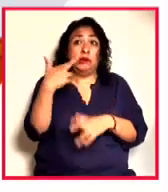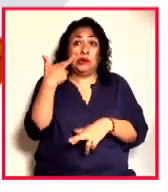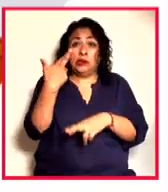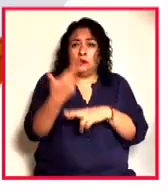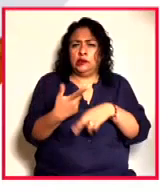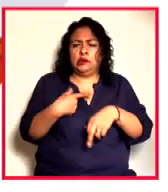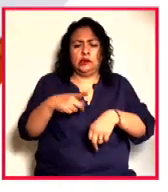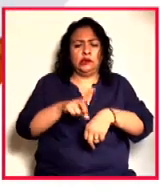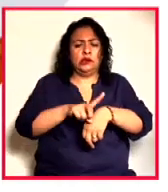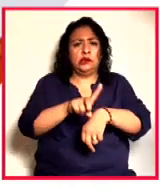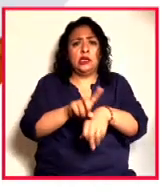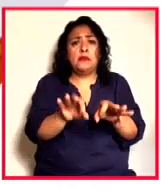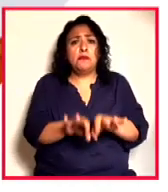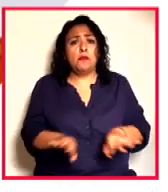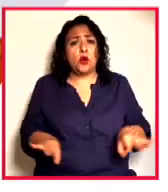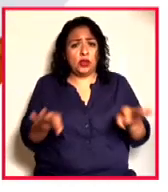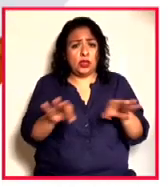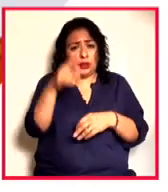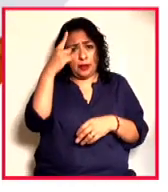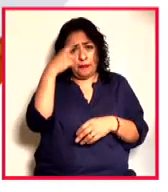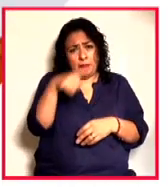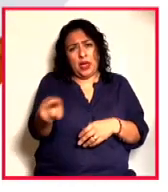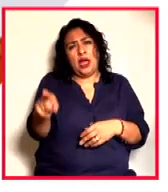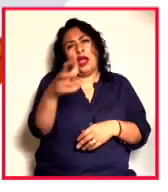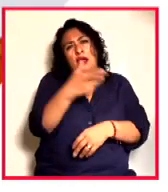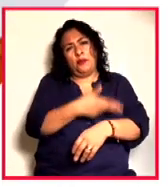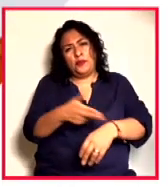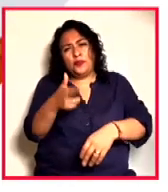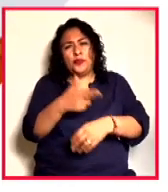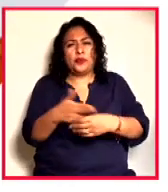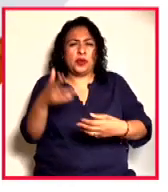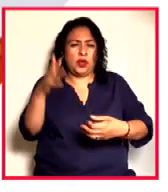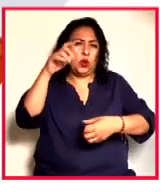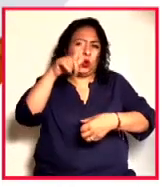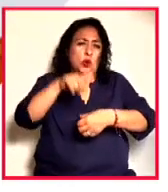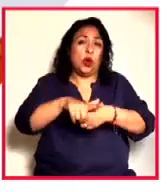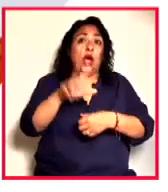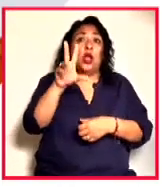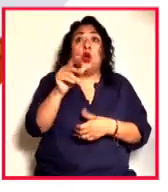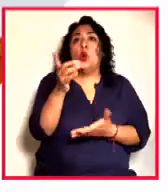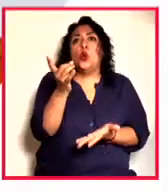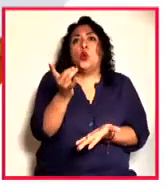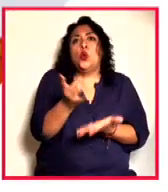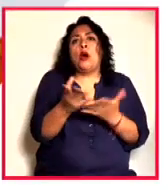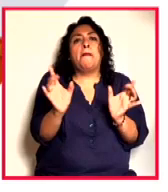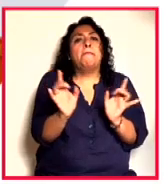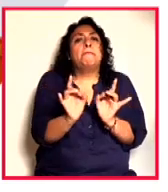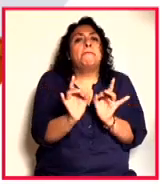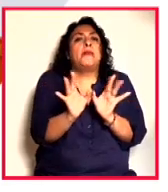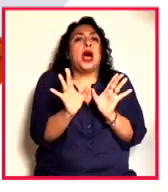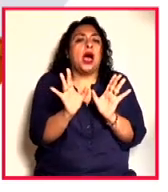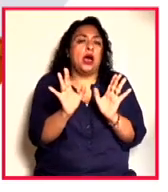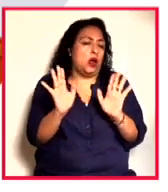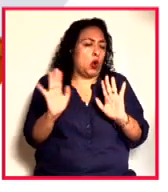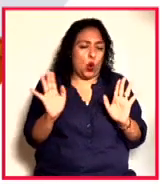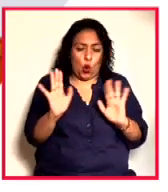importante para la diplomacia y no algo solo ocasional o simbólico.